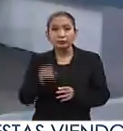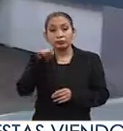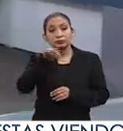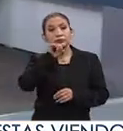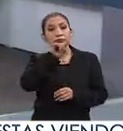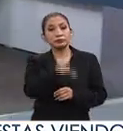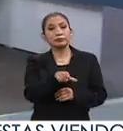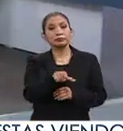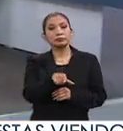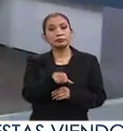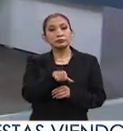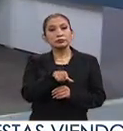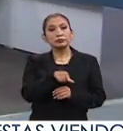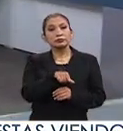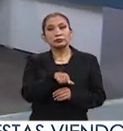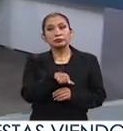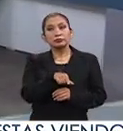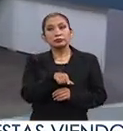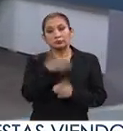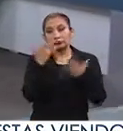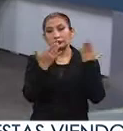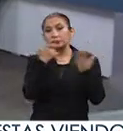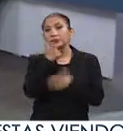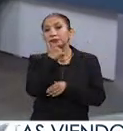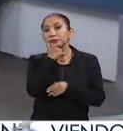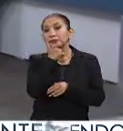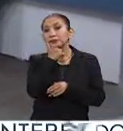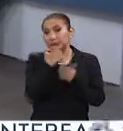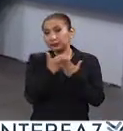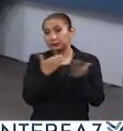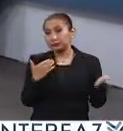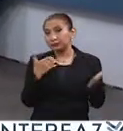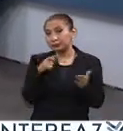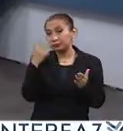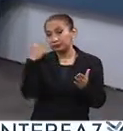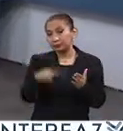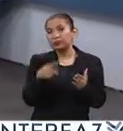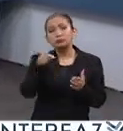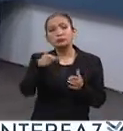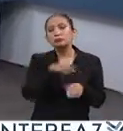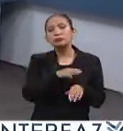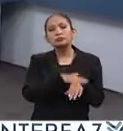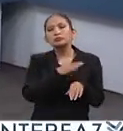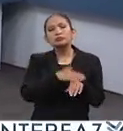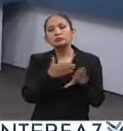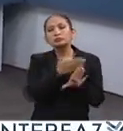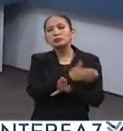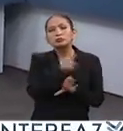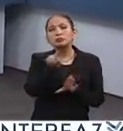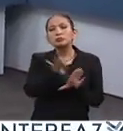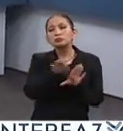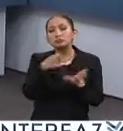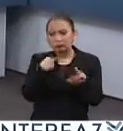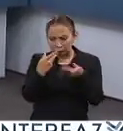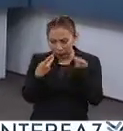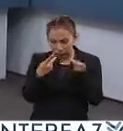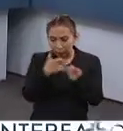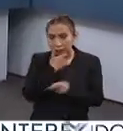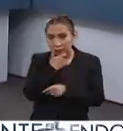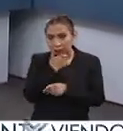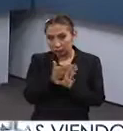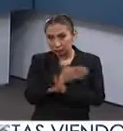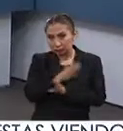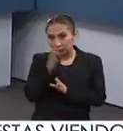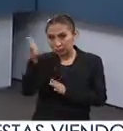estado también estudiando el inglés previamente a este viaje a Canadá. ¿Qué promedio tenías y cómo fue tu preparación en el inglés